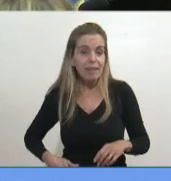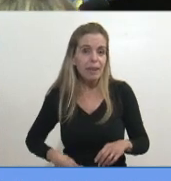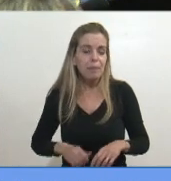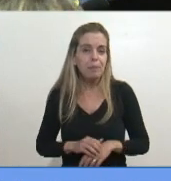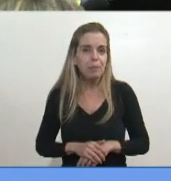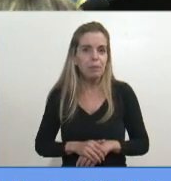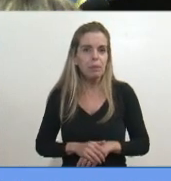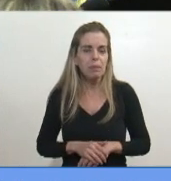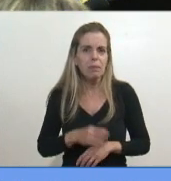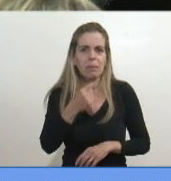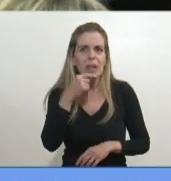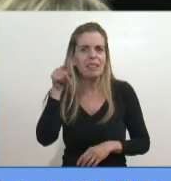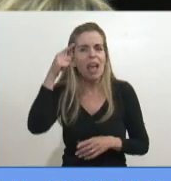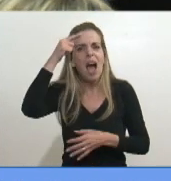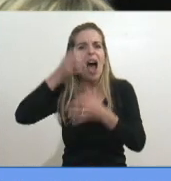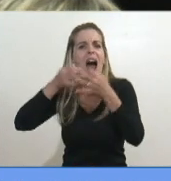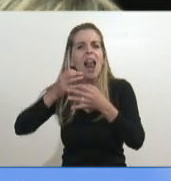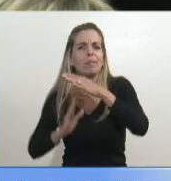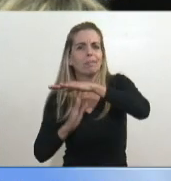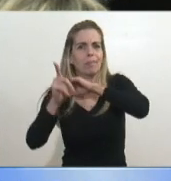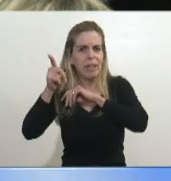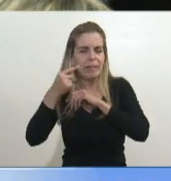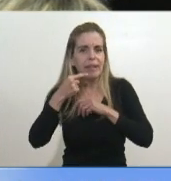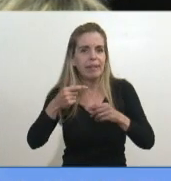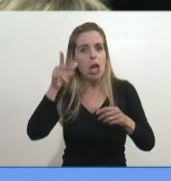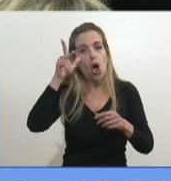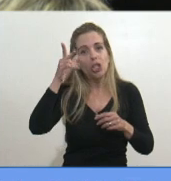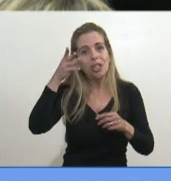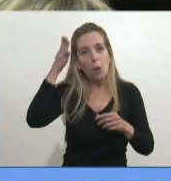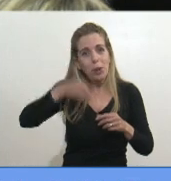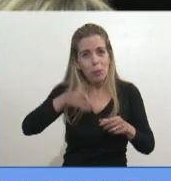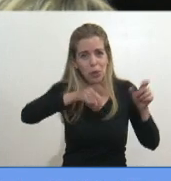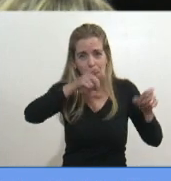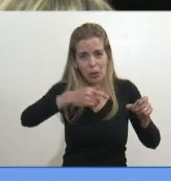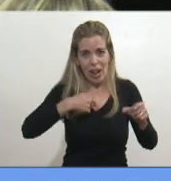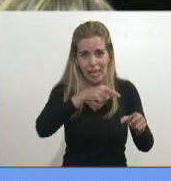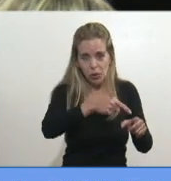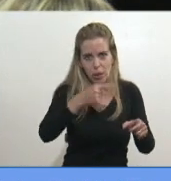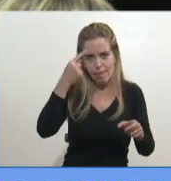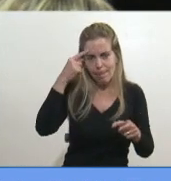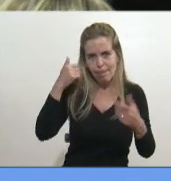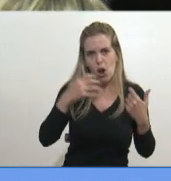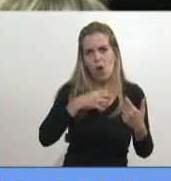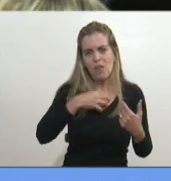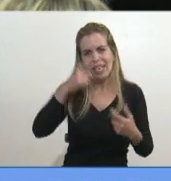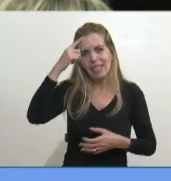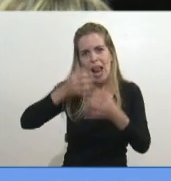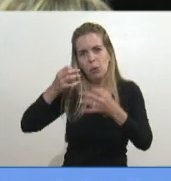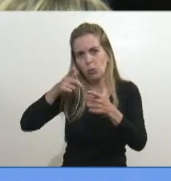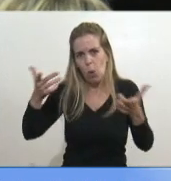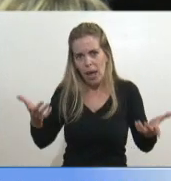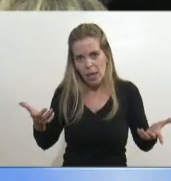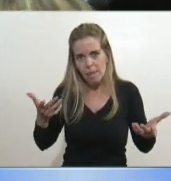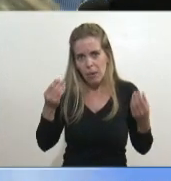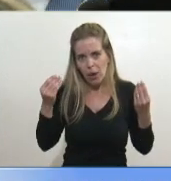corte mía, muchachos, ahí el 84% de los argentinos no cree en la justicia, tenemos que hacer algo, cree que la